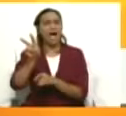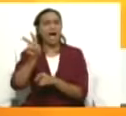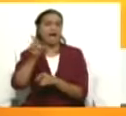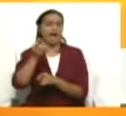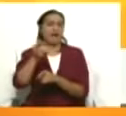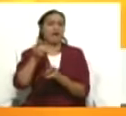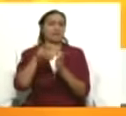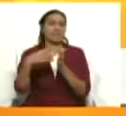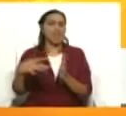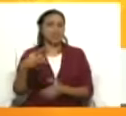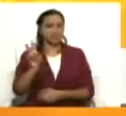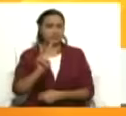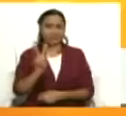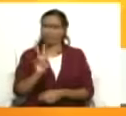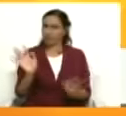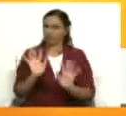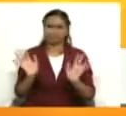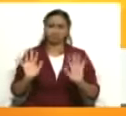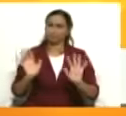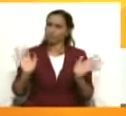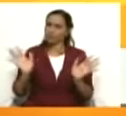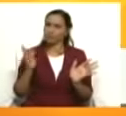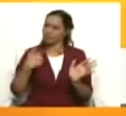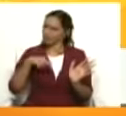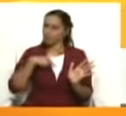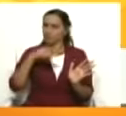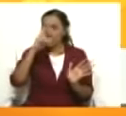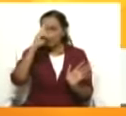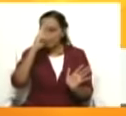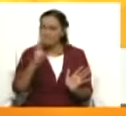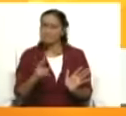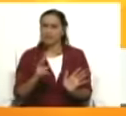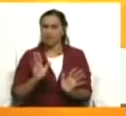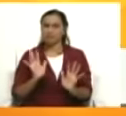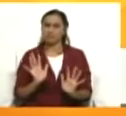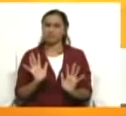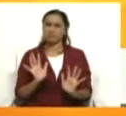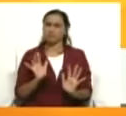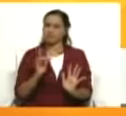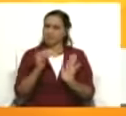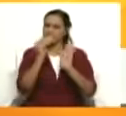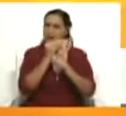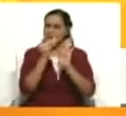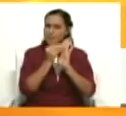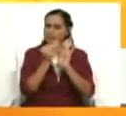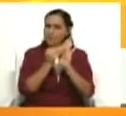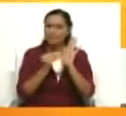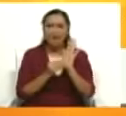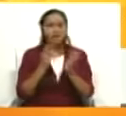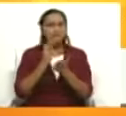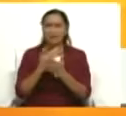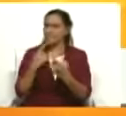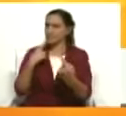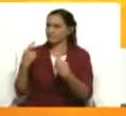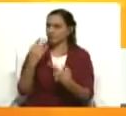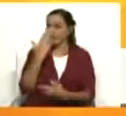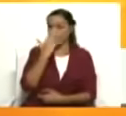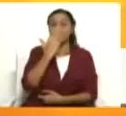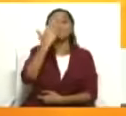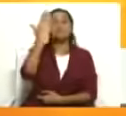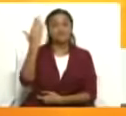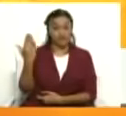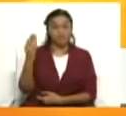hemos establecido relaciones de respeto. Y todo lo que hemos señalado, siempre lo hemos hablado cara a cara frente al fiscal